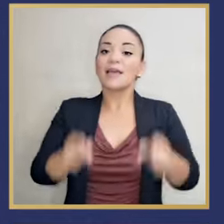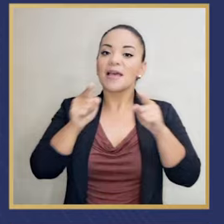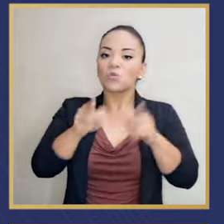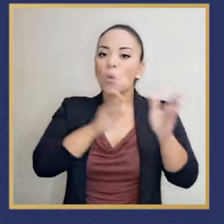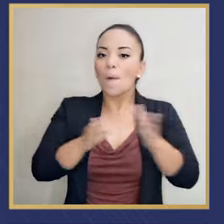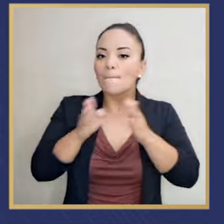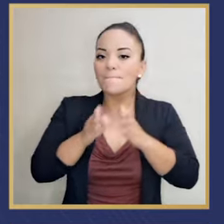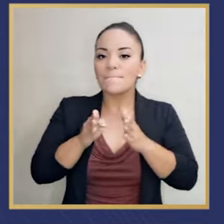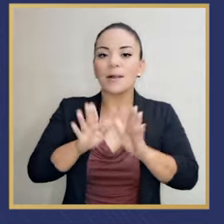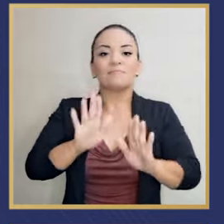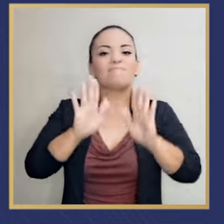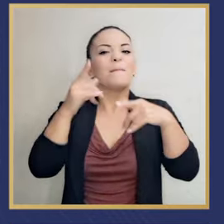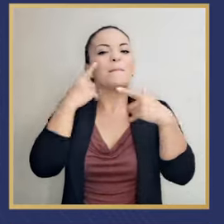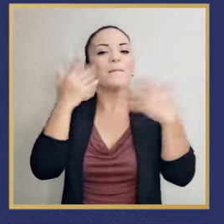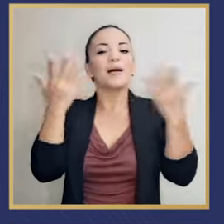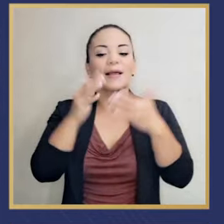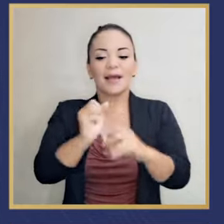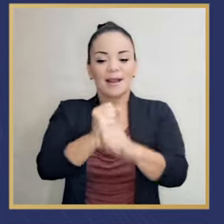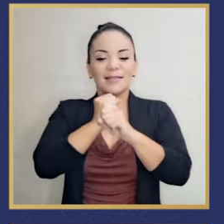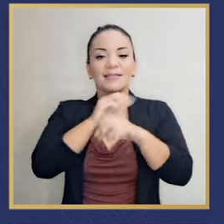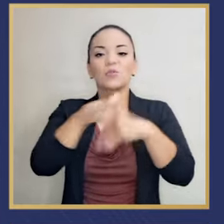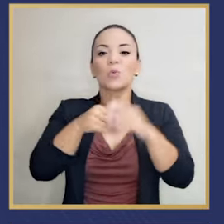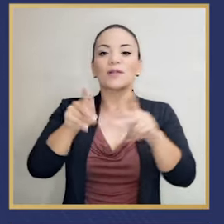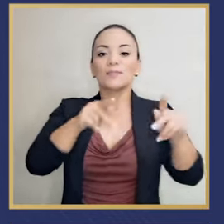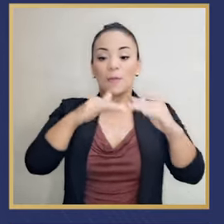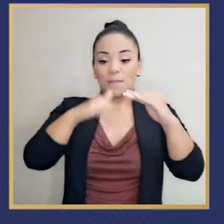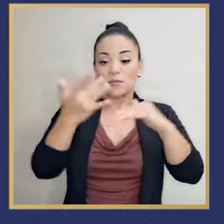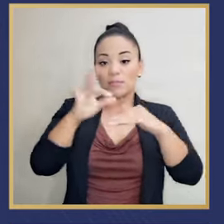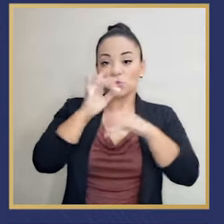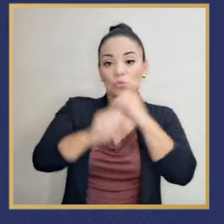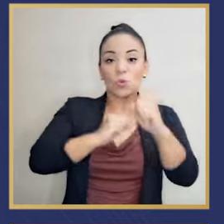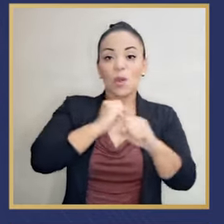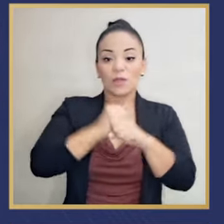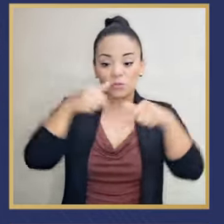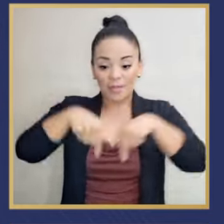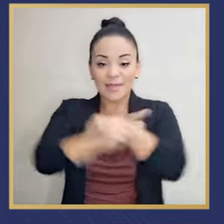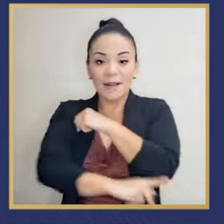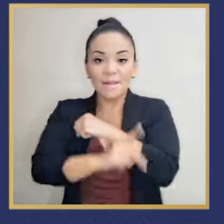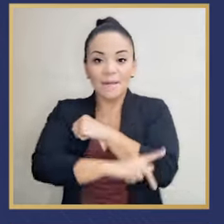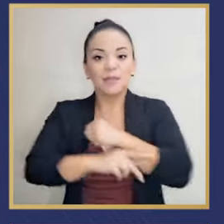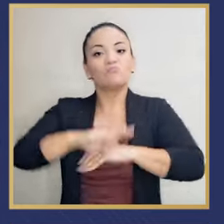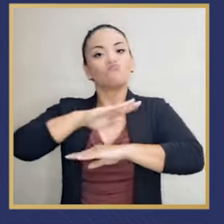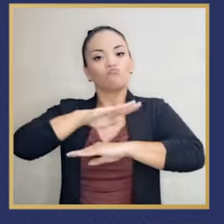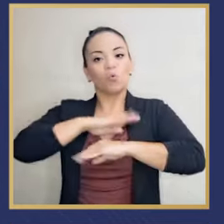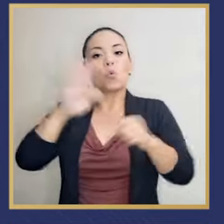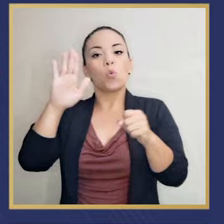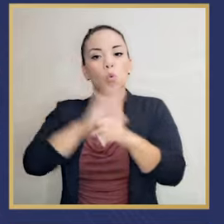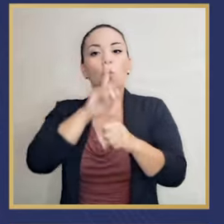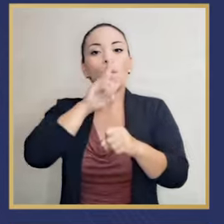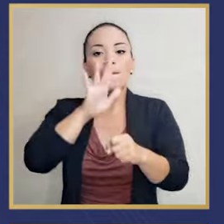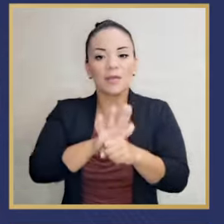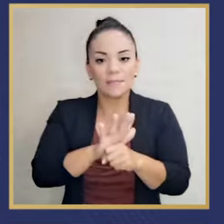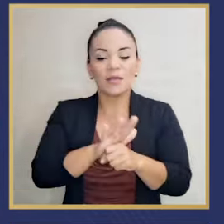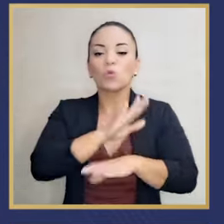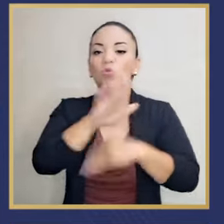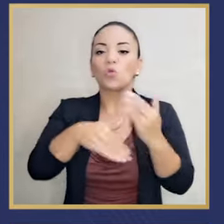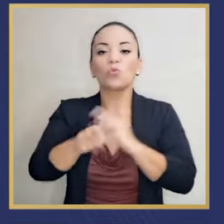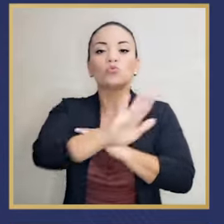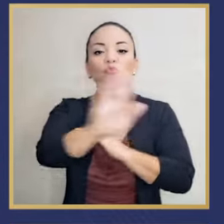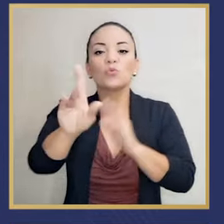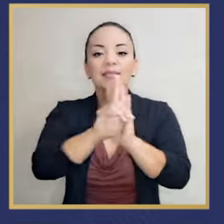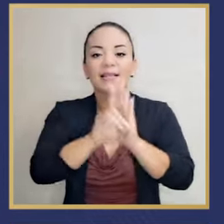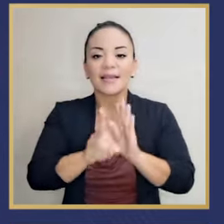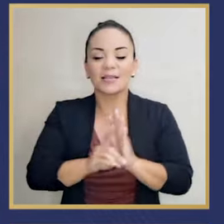El plan maestro para garantizar a todas las personas menores de edad de nuestro país el pleno cumplimiento de